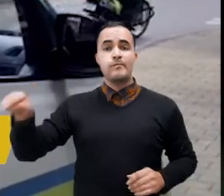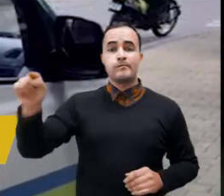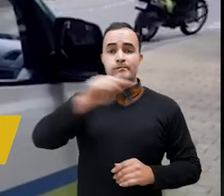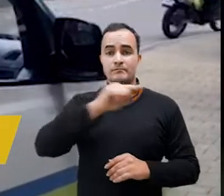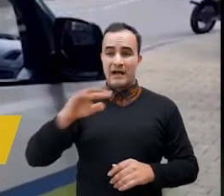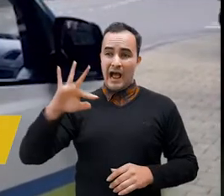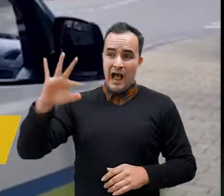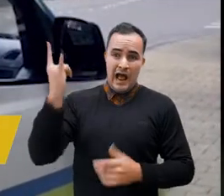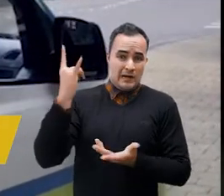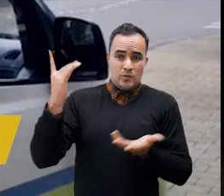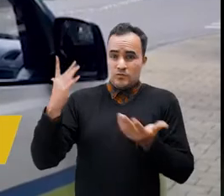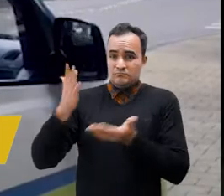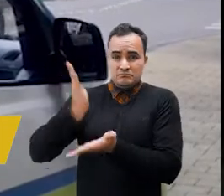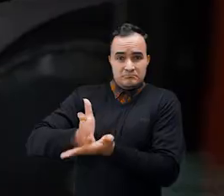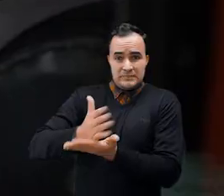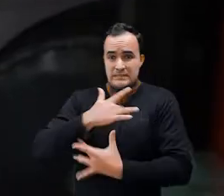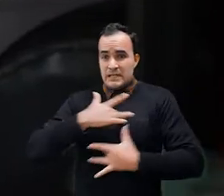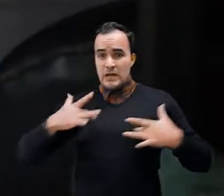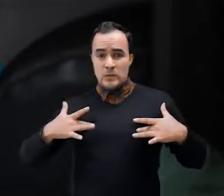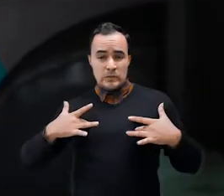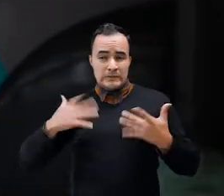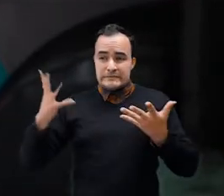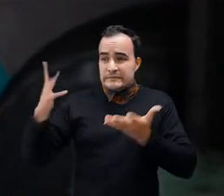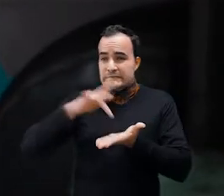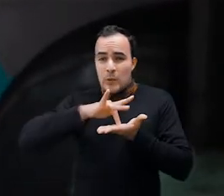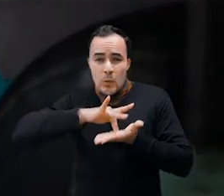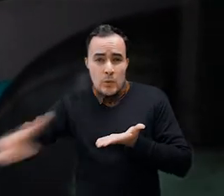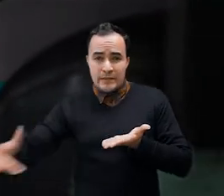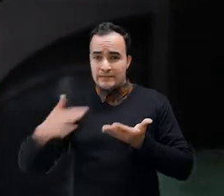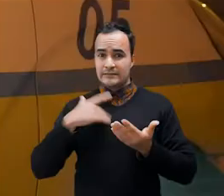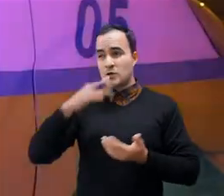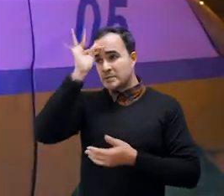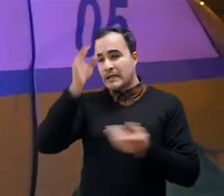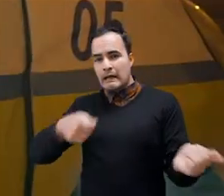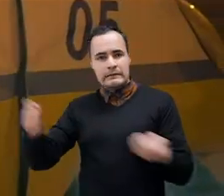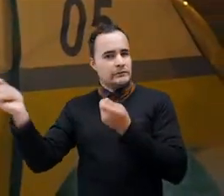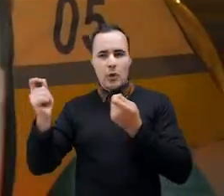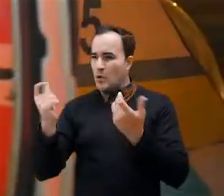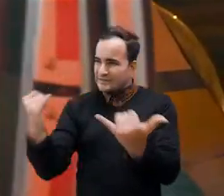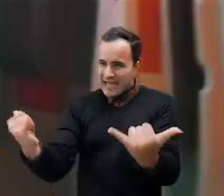presentan algún problema de salud que requiera una atención inminente.